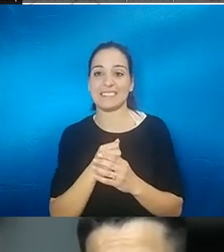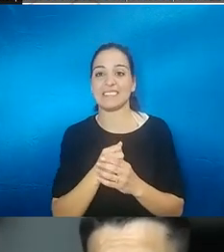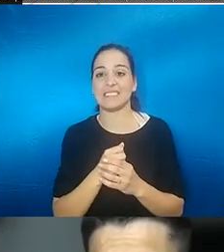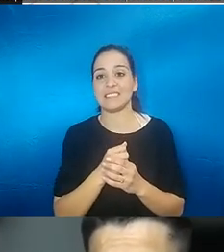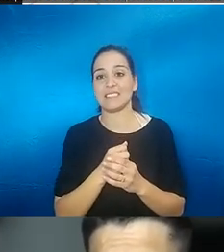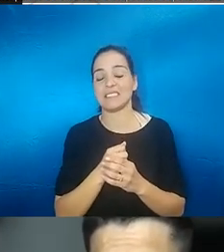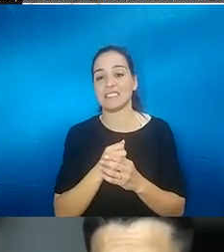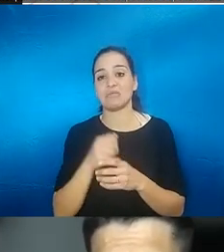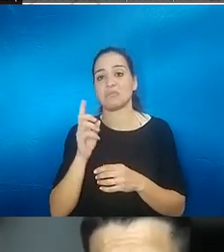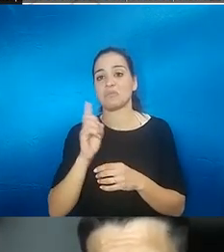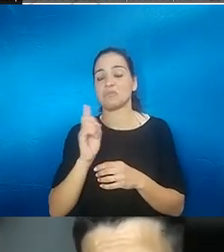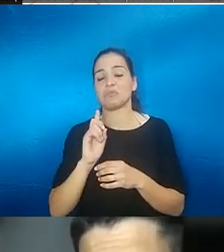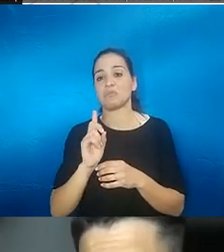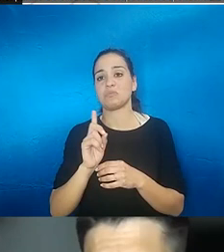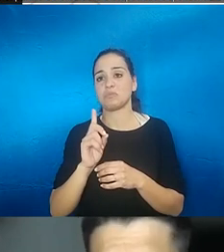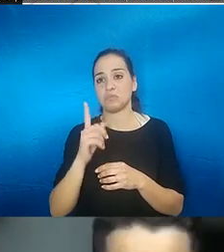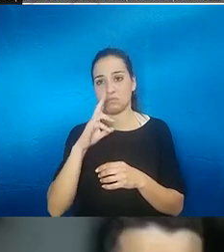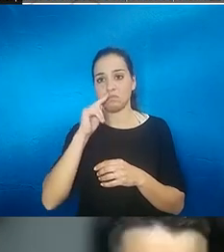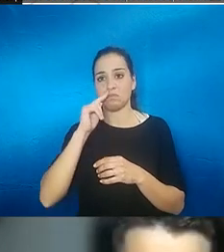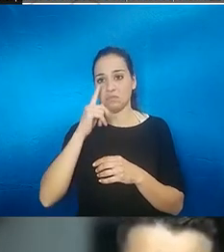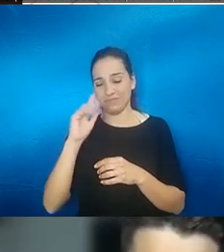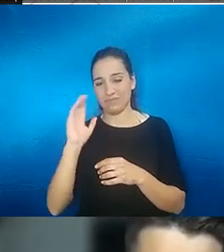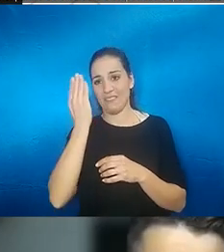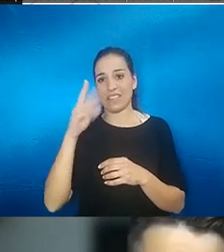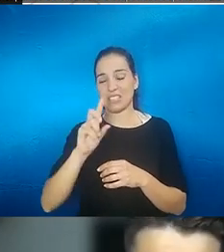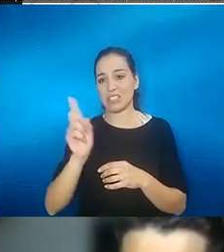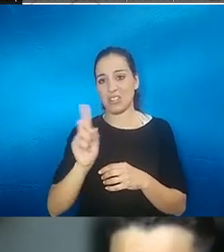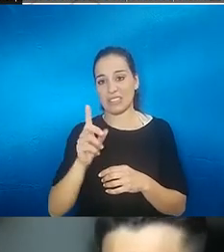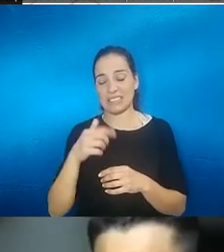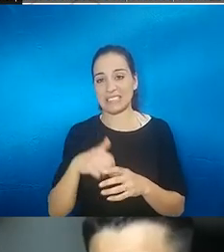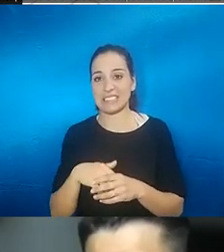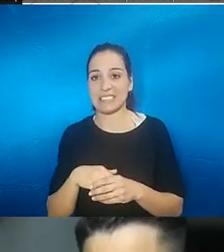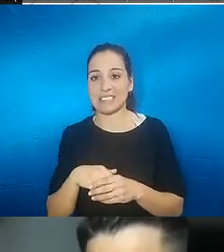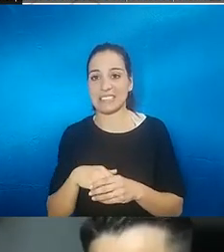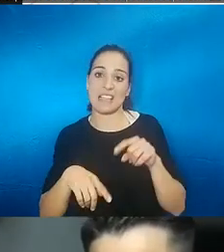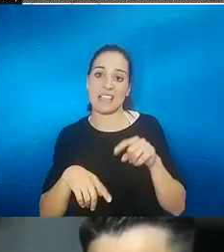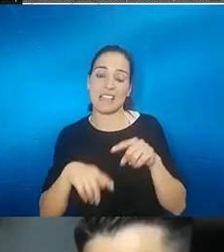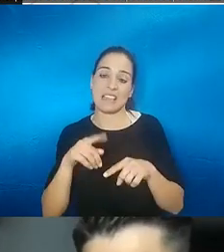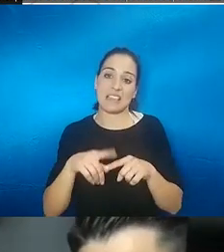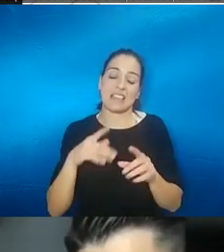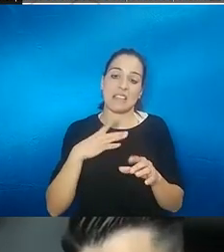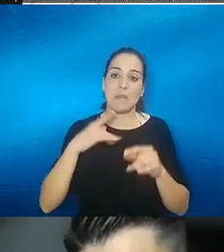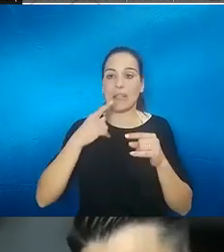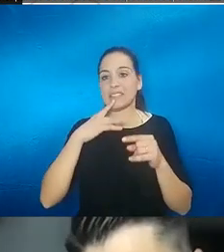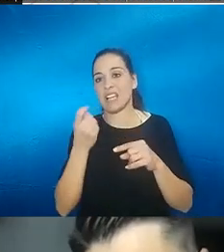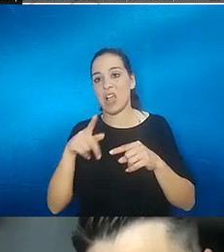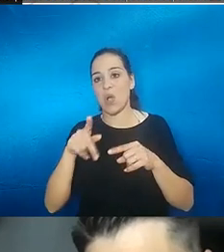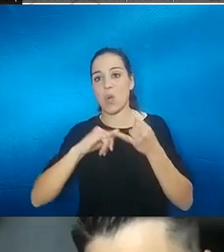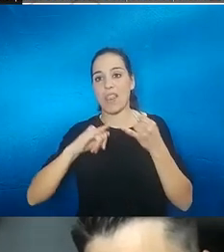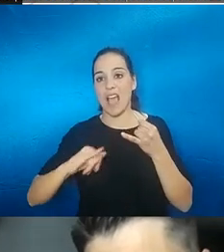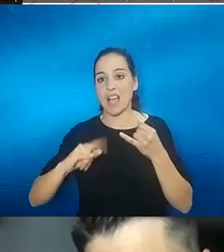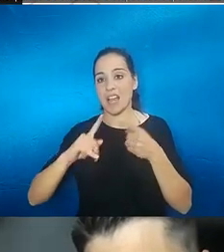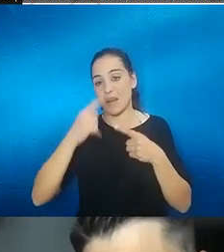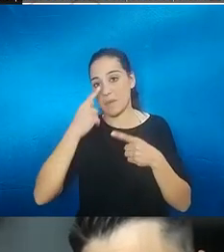esto no no lo afecta otra cosa que fueran vasoconstrictores que si que si pueden afectar a mí he estado echando así un